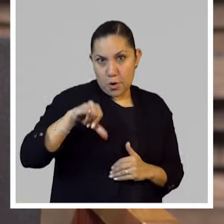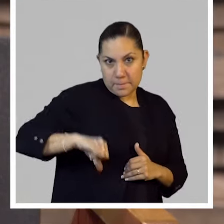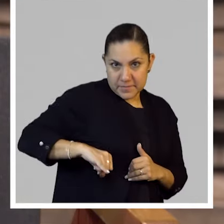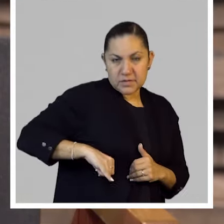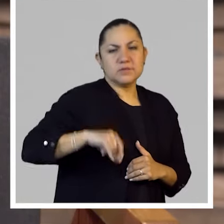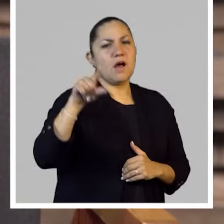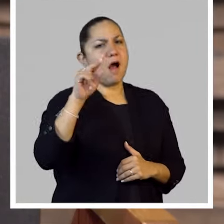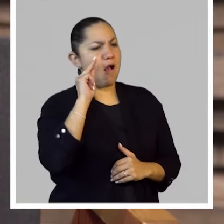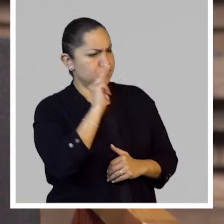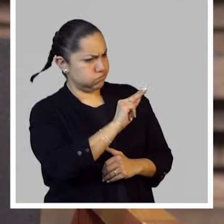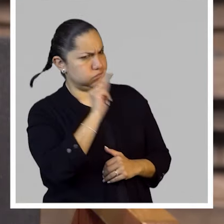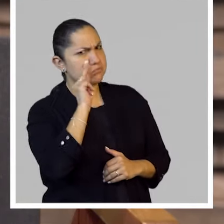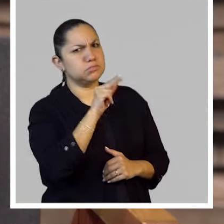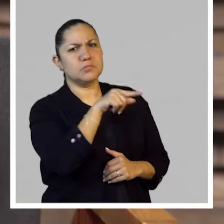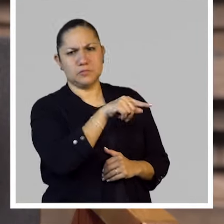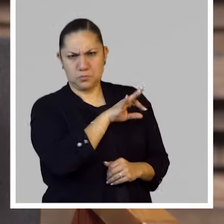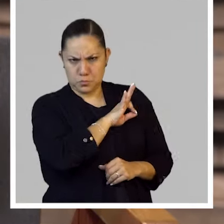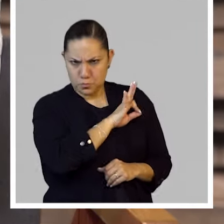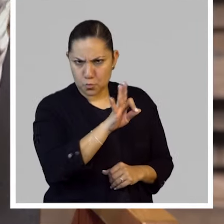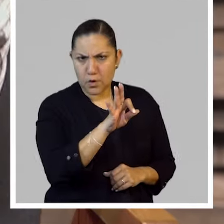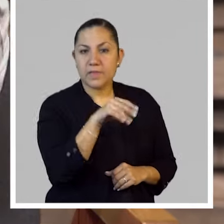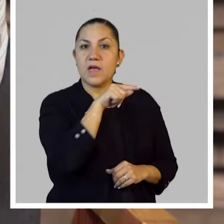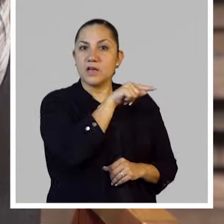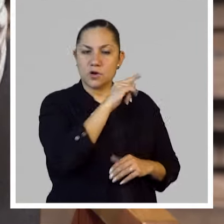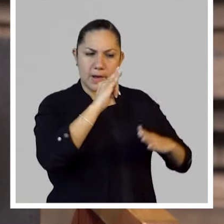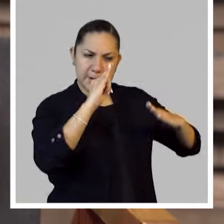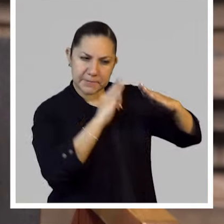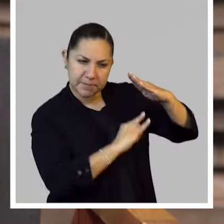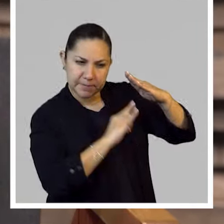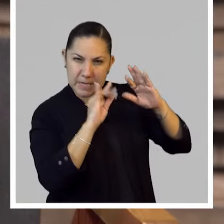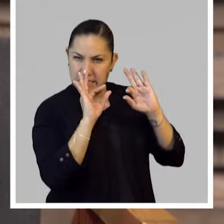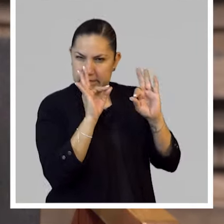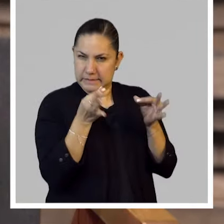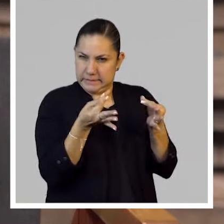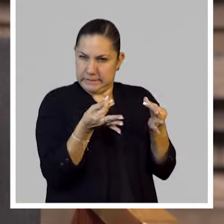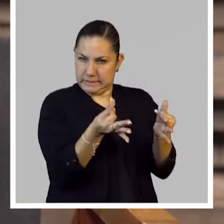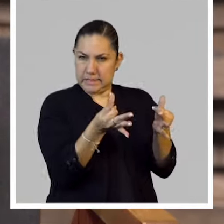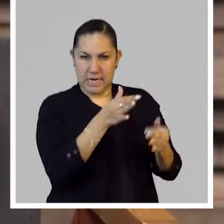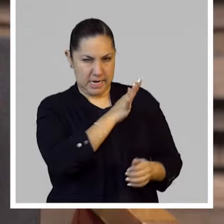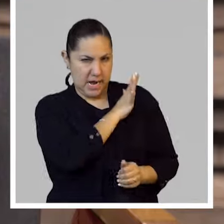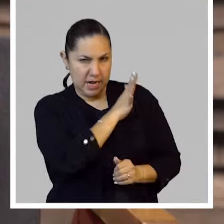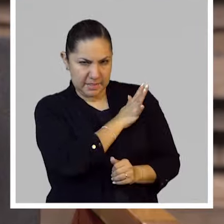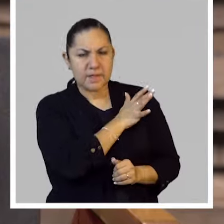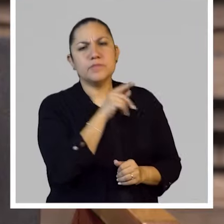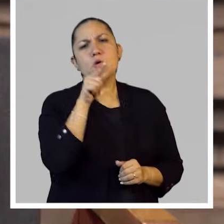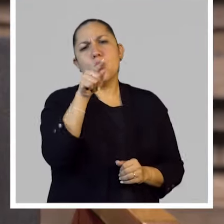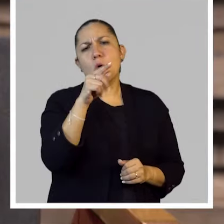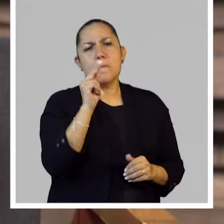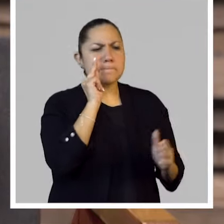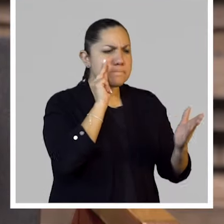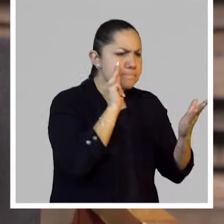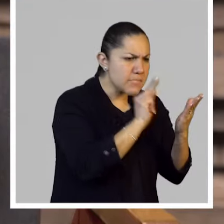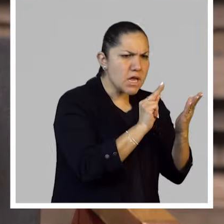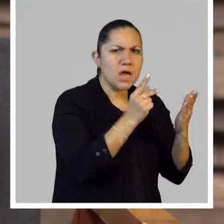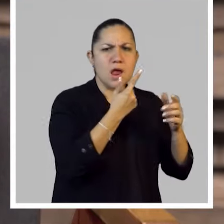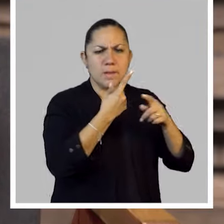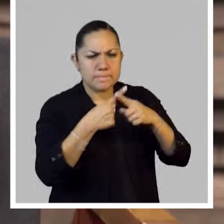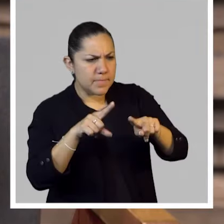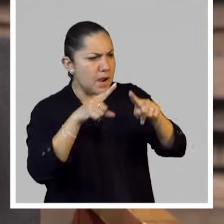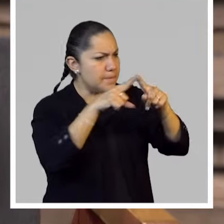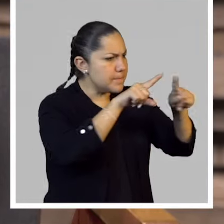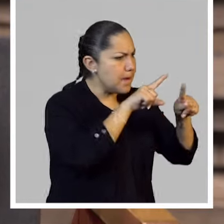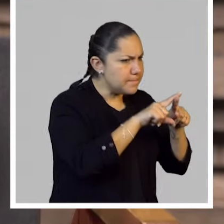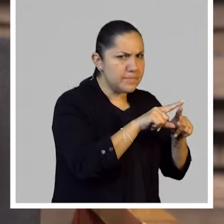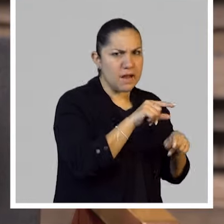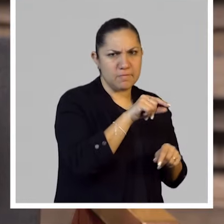consultar estos archivos, los puedan ver en alta calidad y que también puedan navegar fácilmente a través de ellos, ¿no? Estamos usando